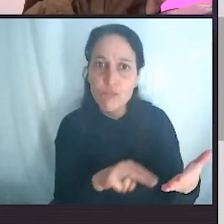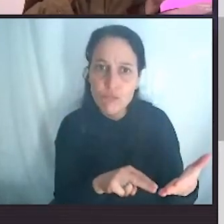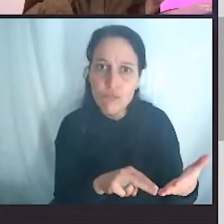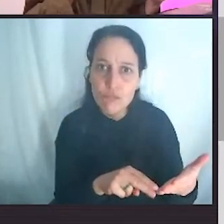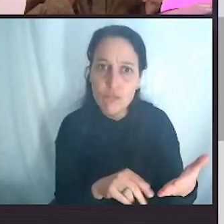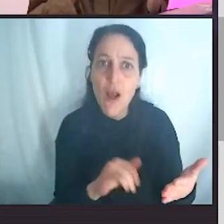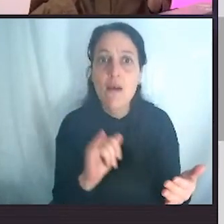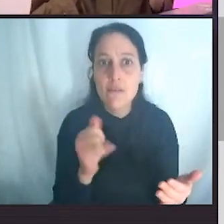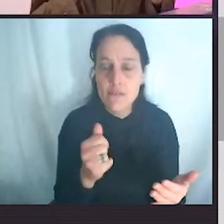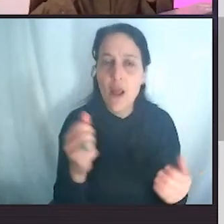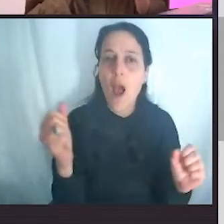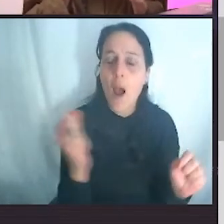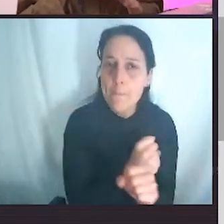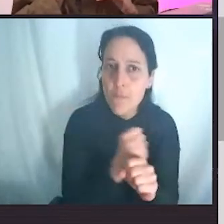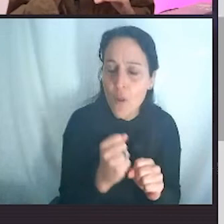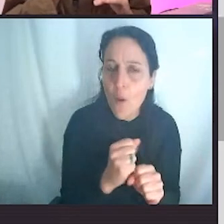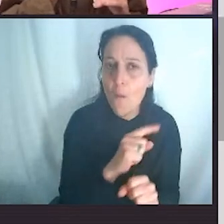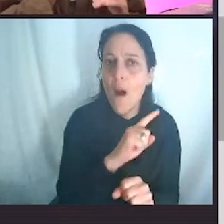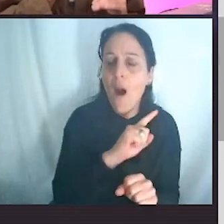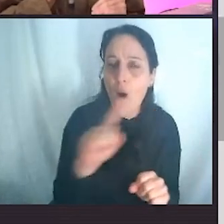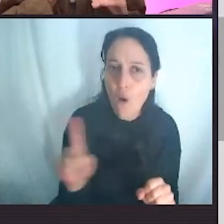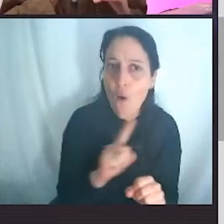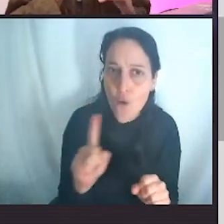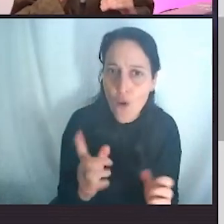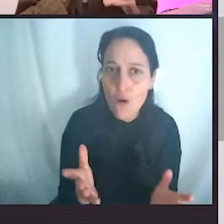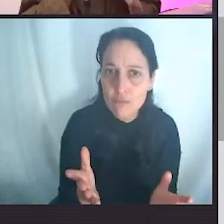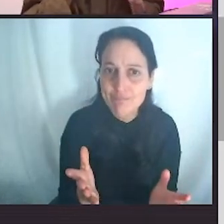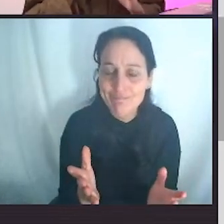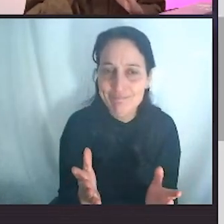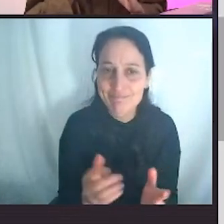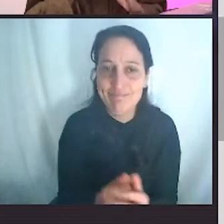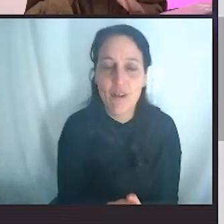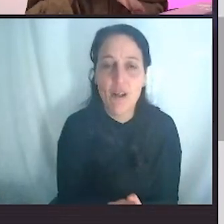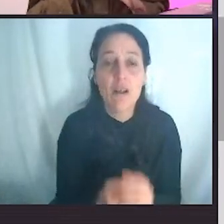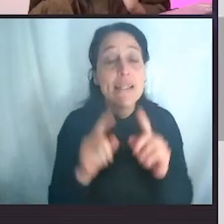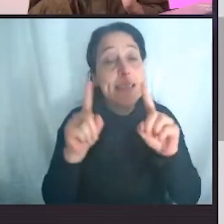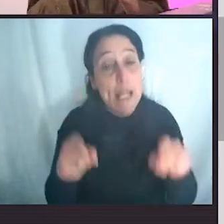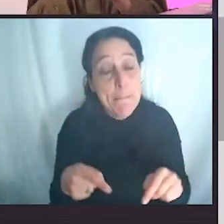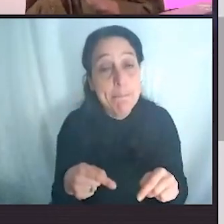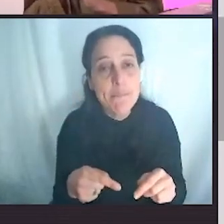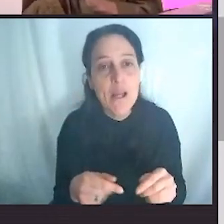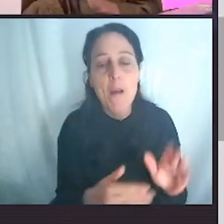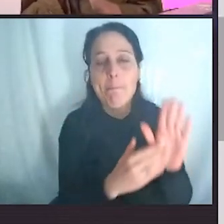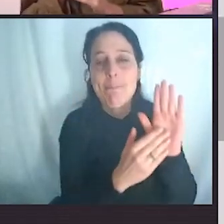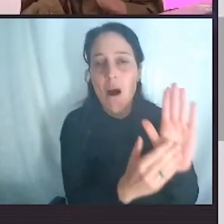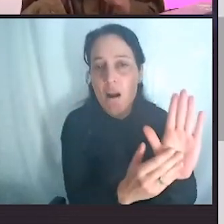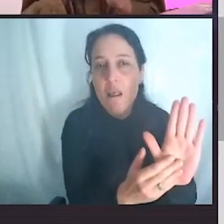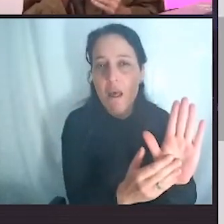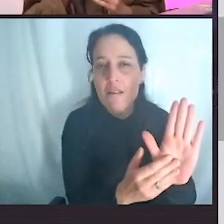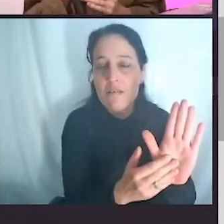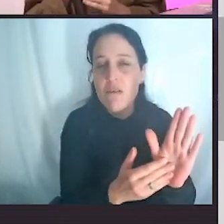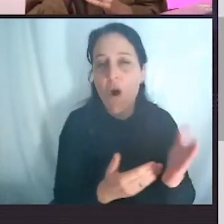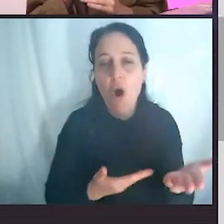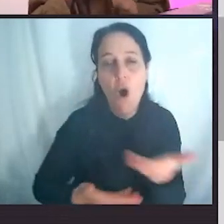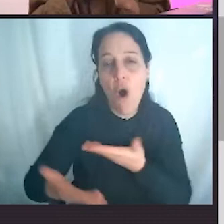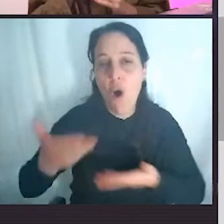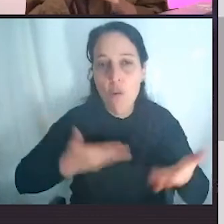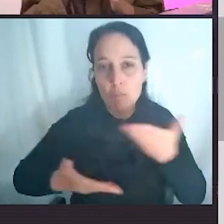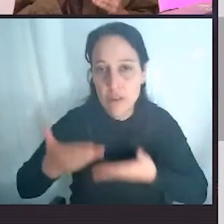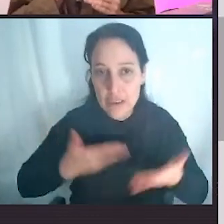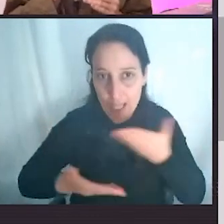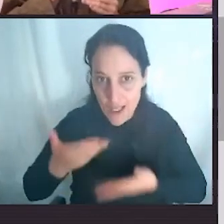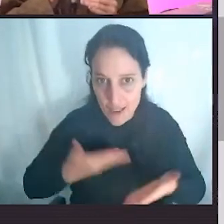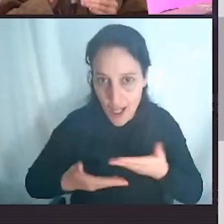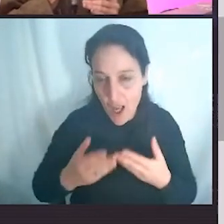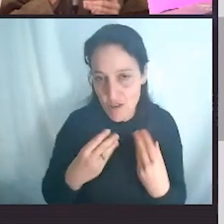lo denegan. También estamos pensando en un sistema de validación comunitaria que sea la tercera instancia donde se audite todo este sistema de